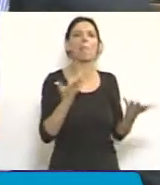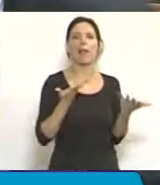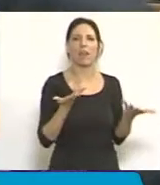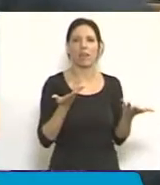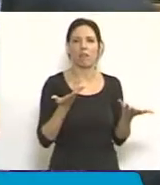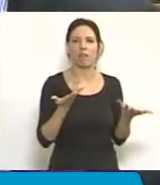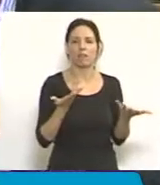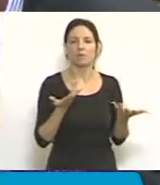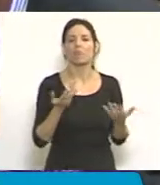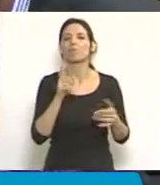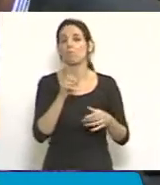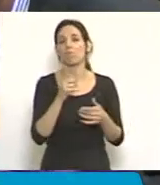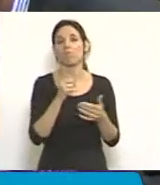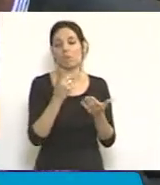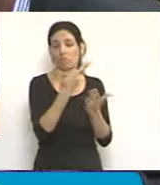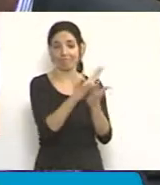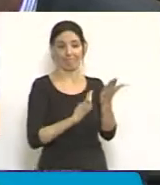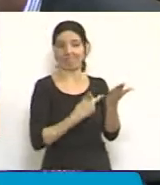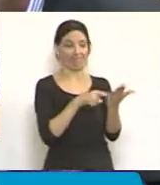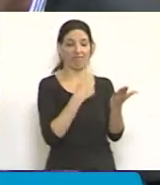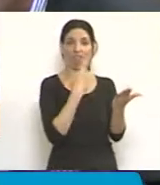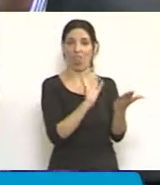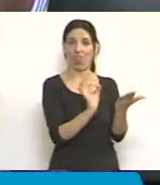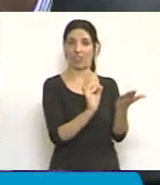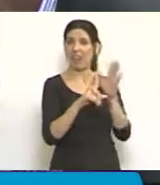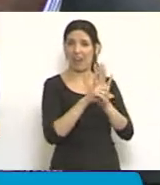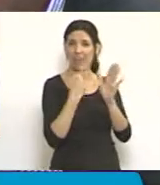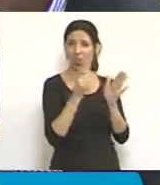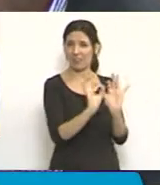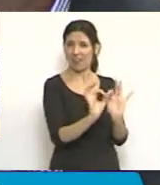cuestión que no está incluida en la ley.